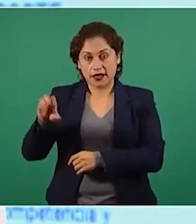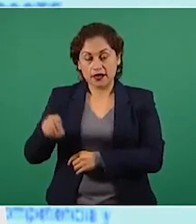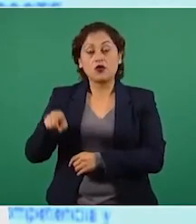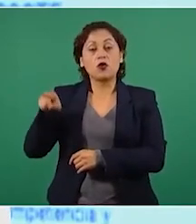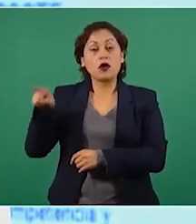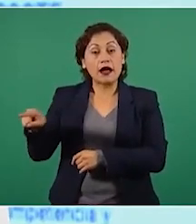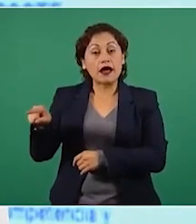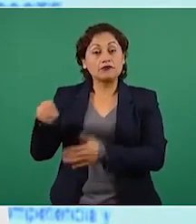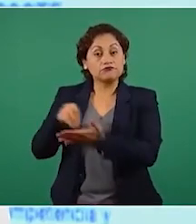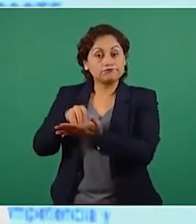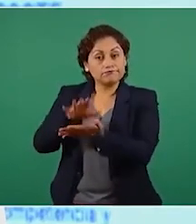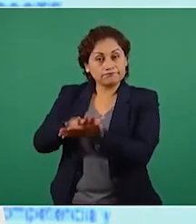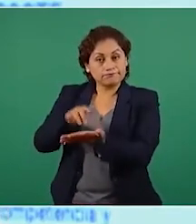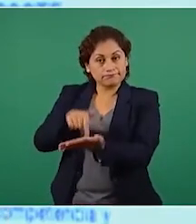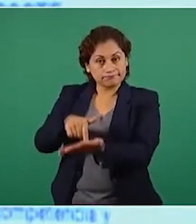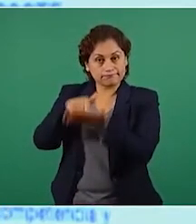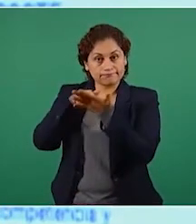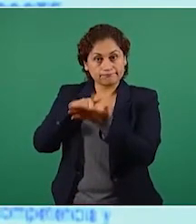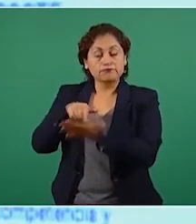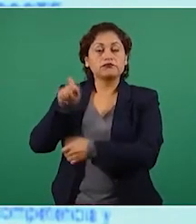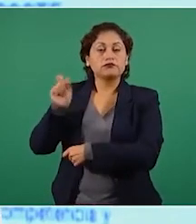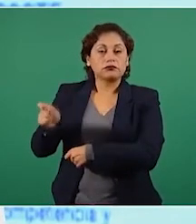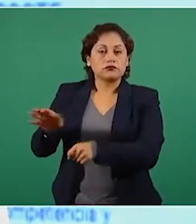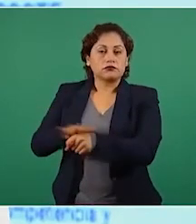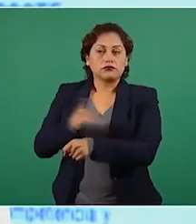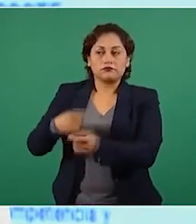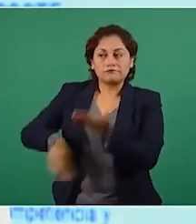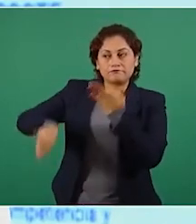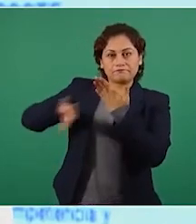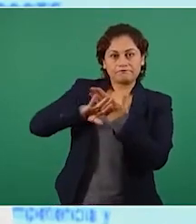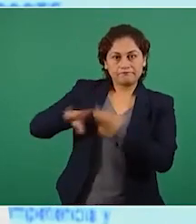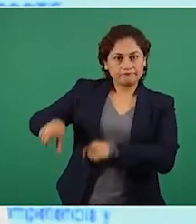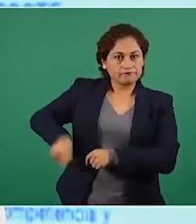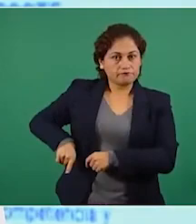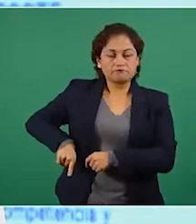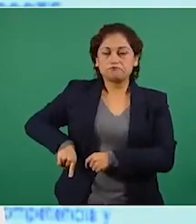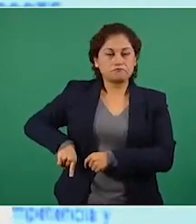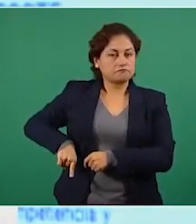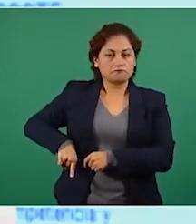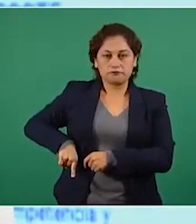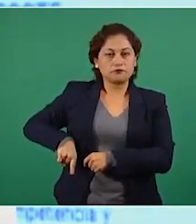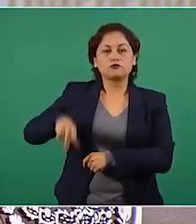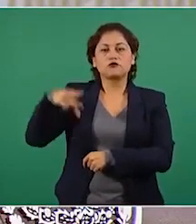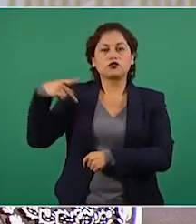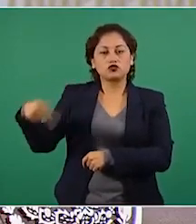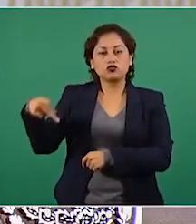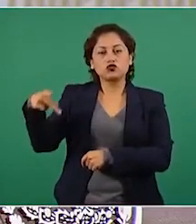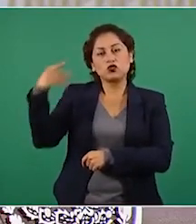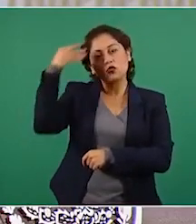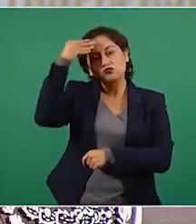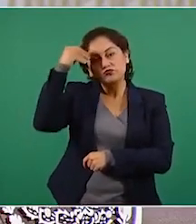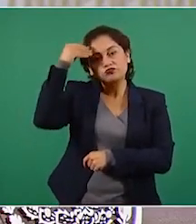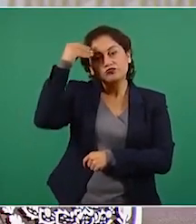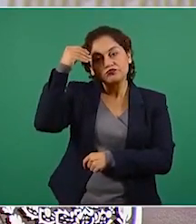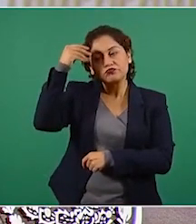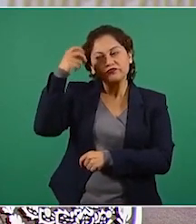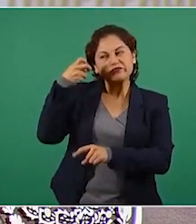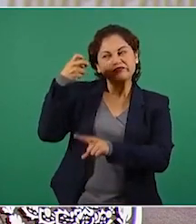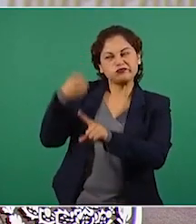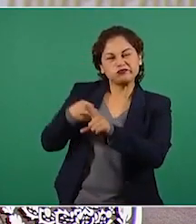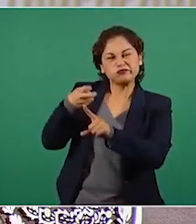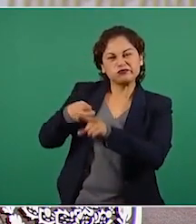por su oposición a este gobierno, por su crítica o por sus opiniones contra el presidente.